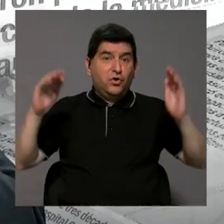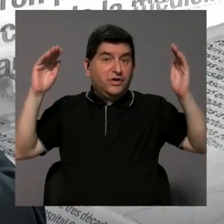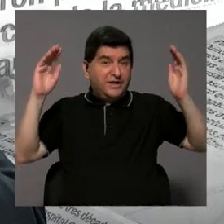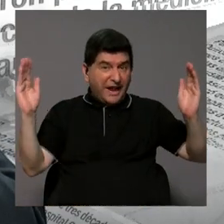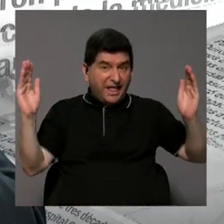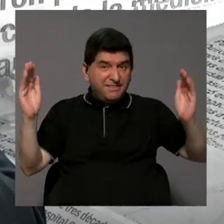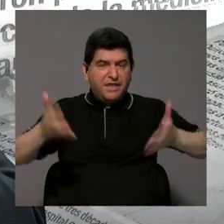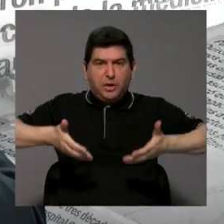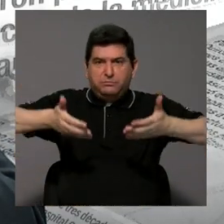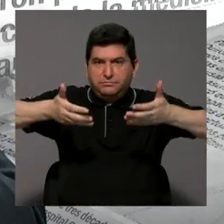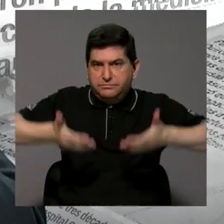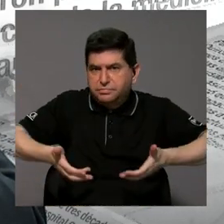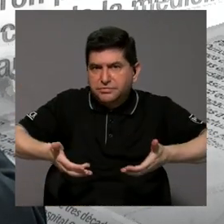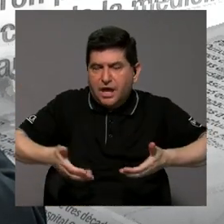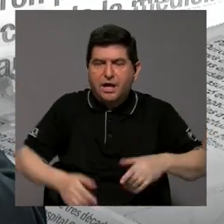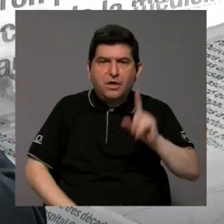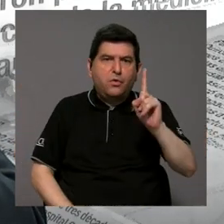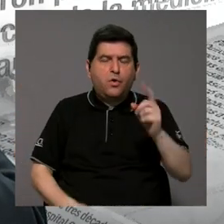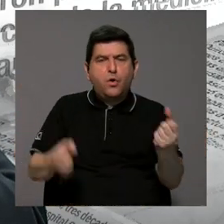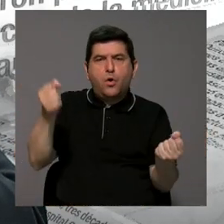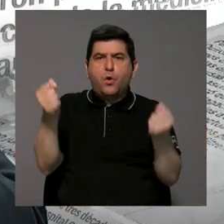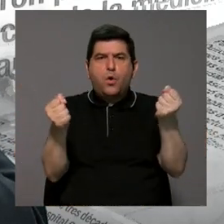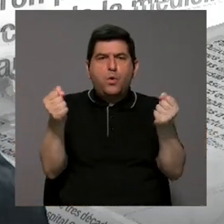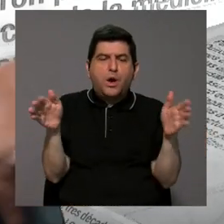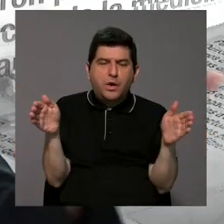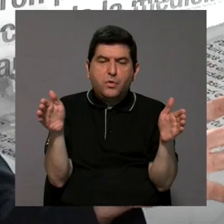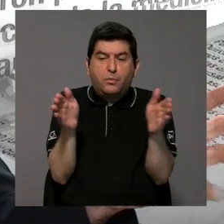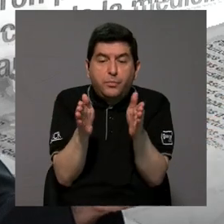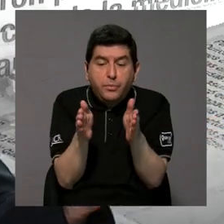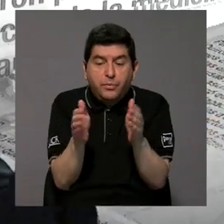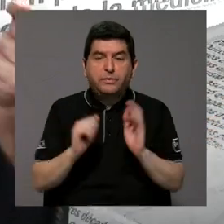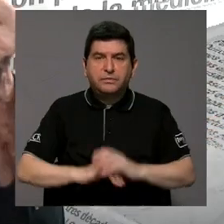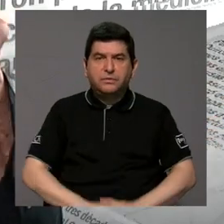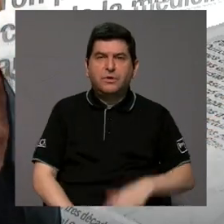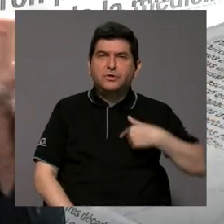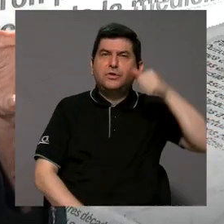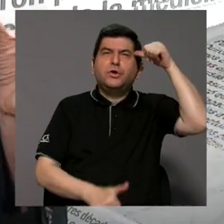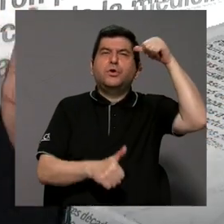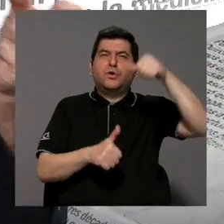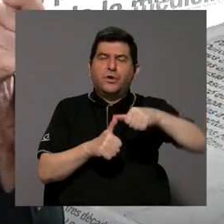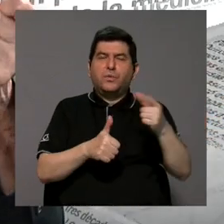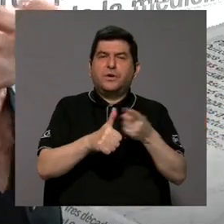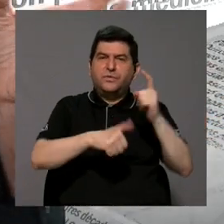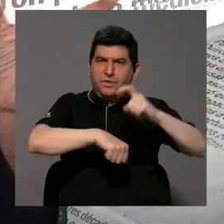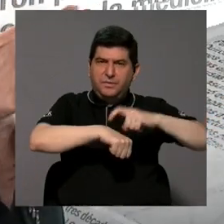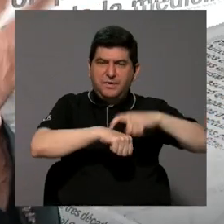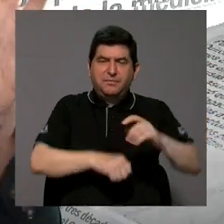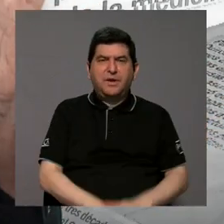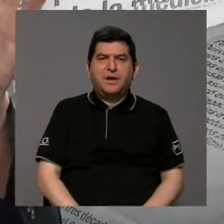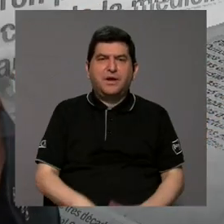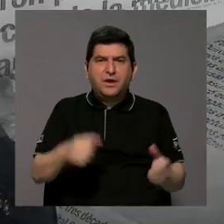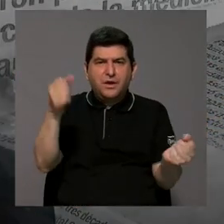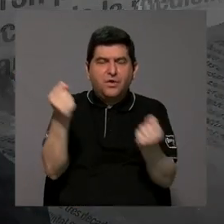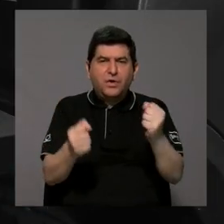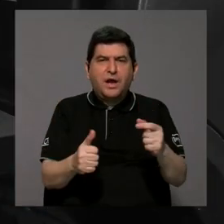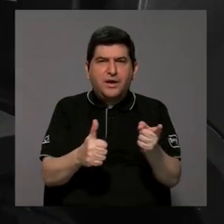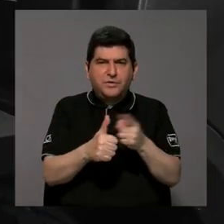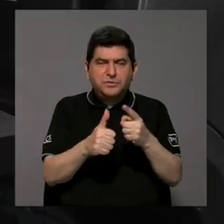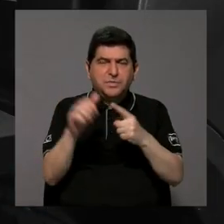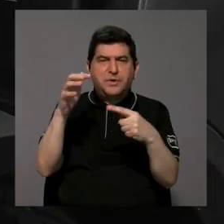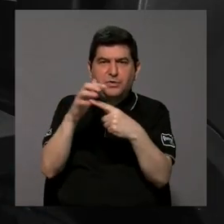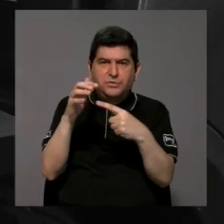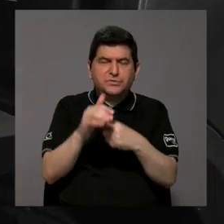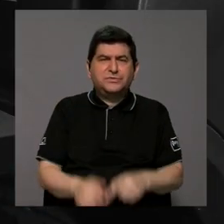grande más pesado a un vehículo más pequeño porque yo recuerdo que inicialmente unos carros que se